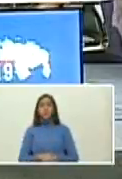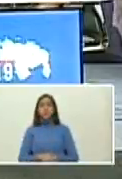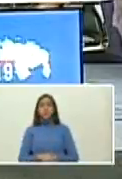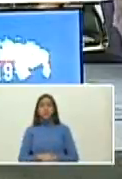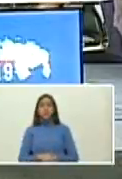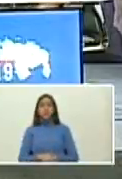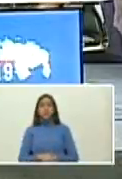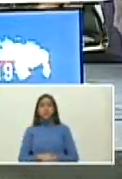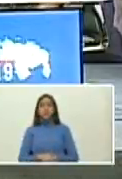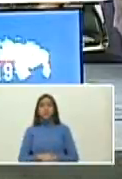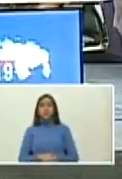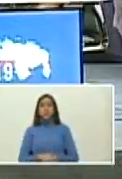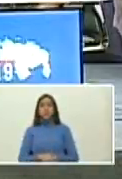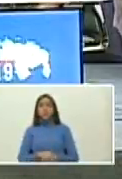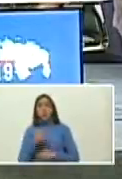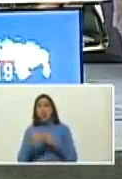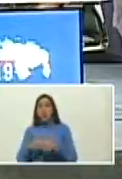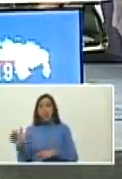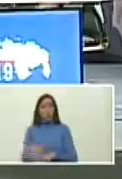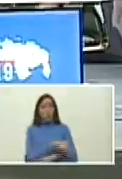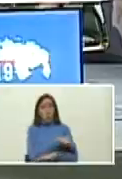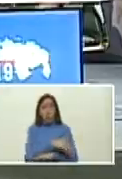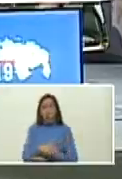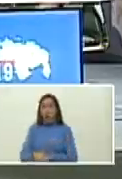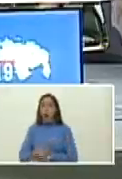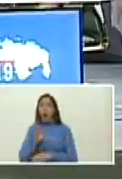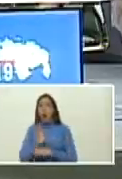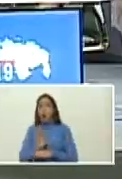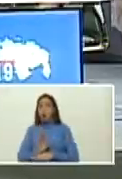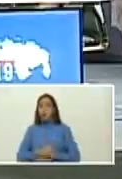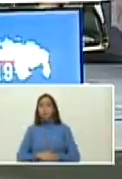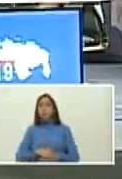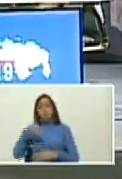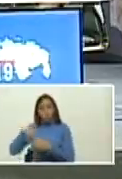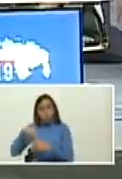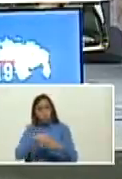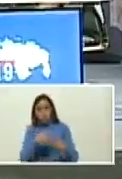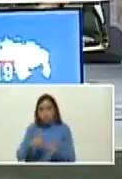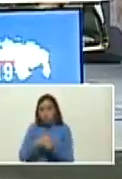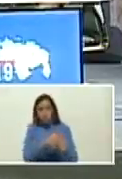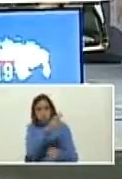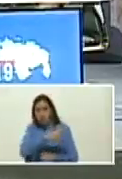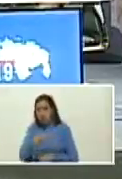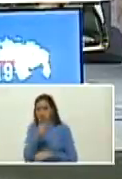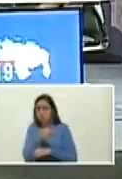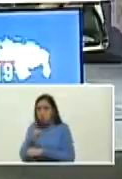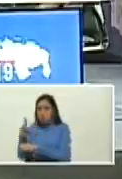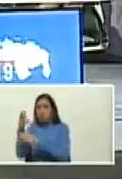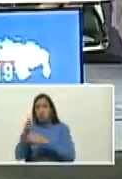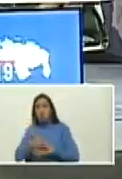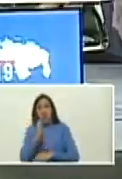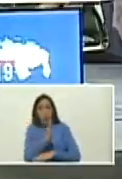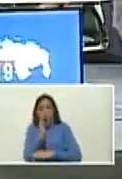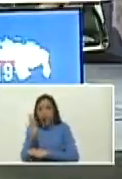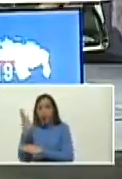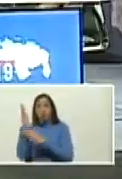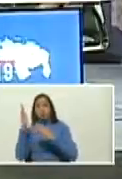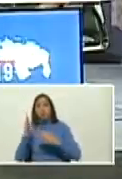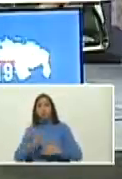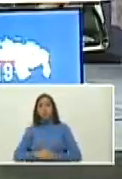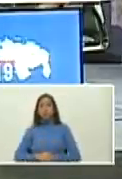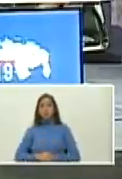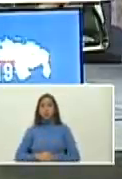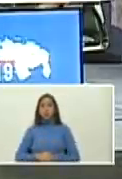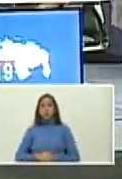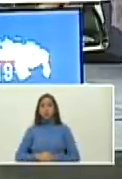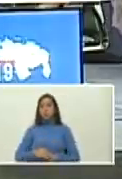toque de queda inclusive vimos persecución de gente gente multada vimos